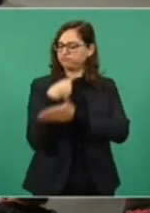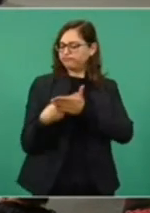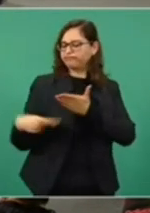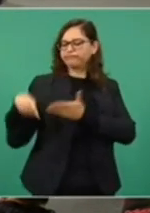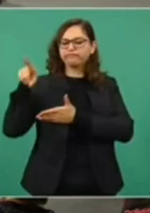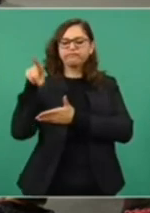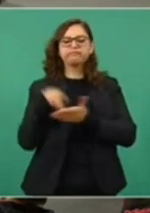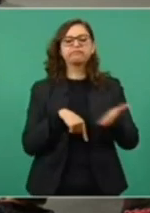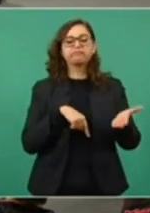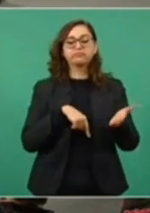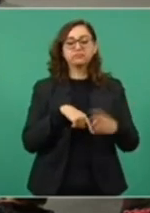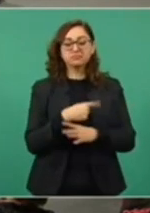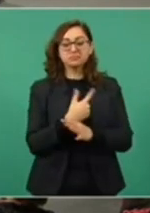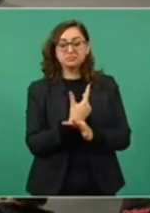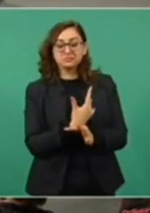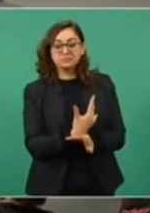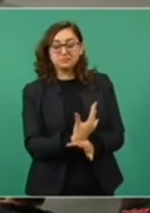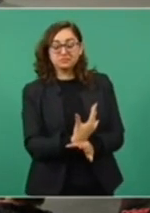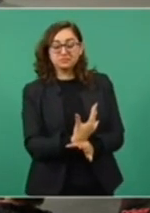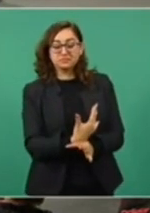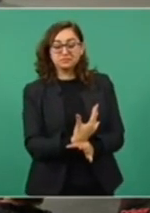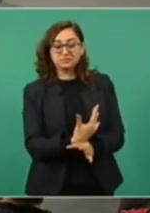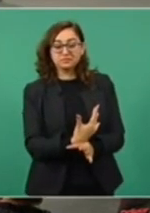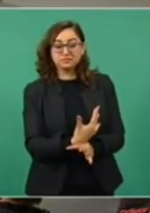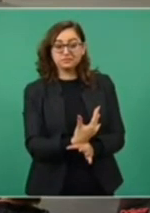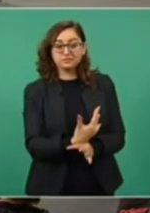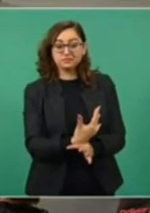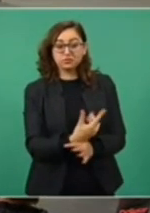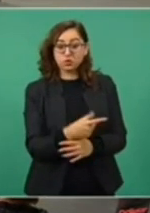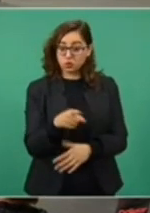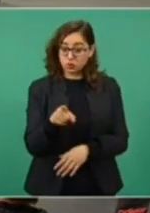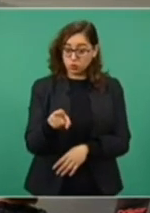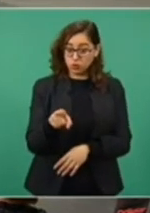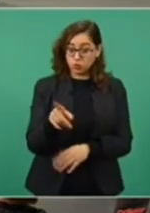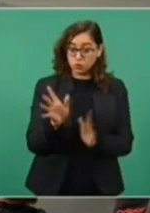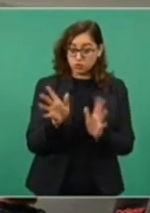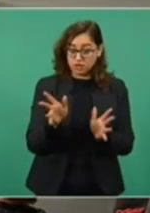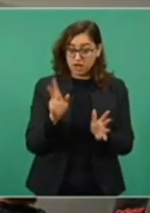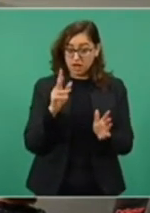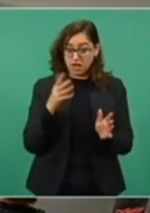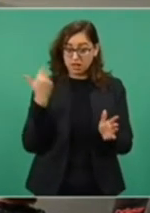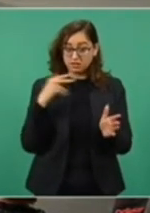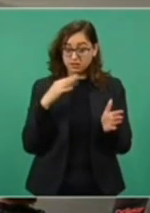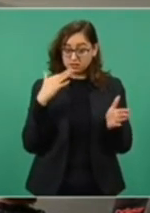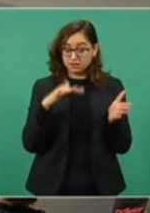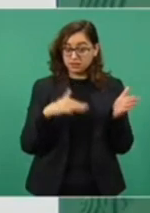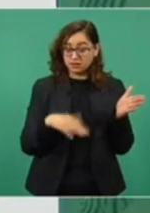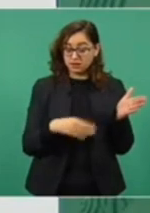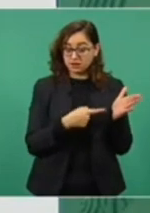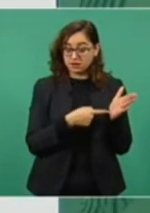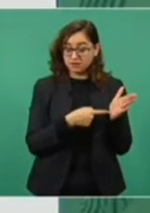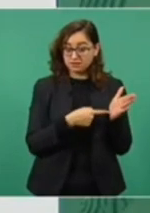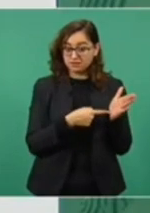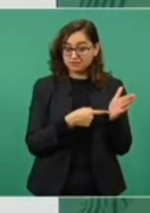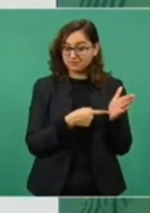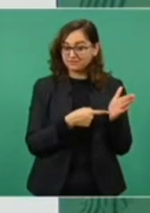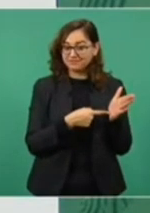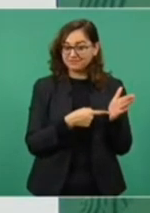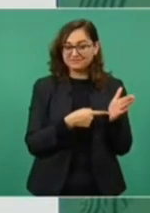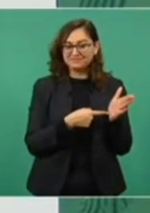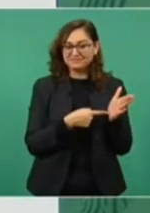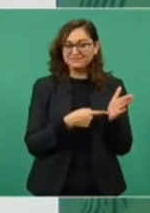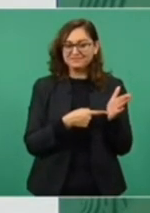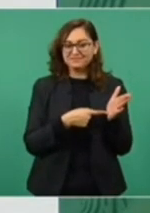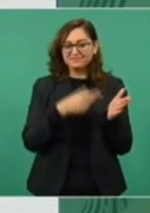Entonces, me preguntaste, ¿ya habías visto el Universal? No, es que son muy obvios.